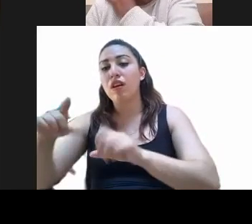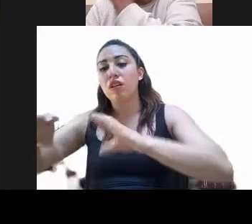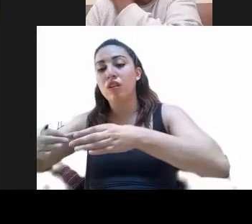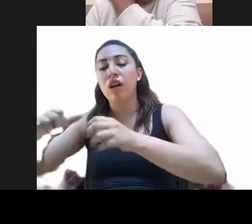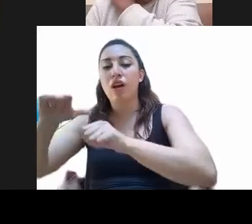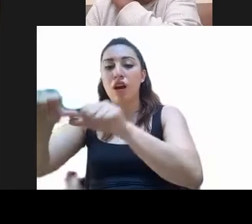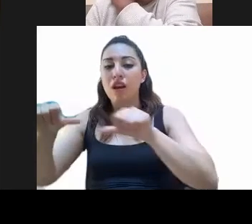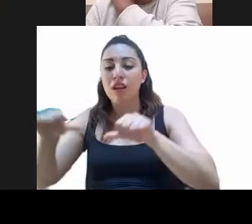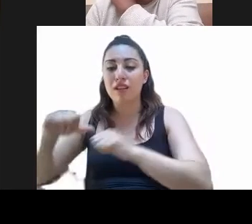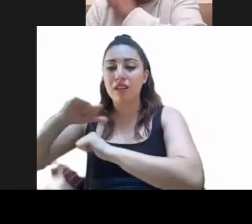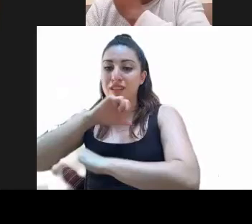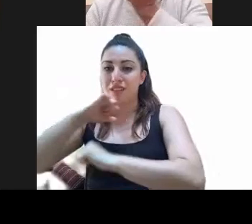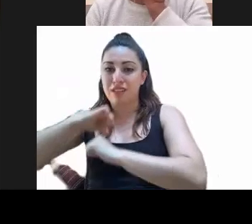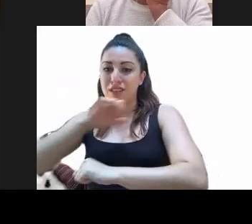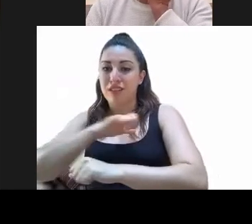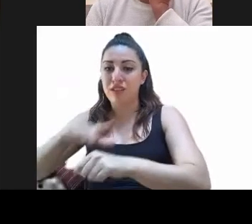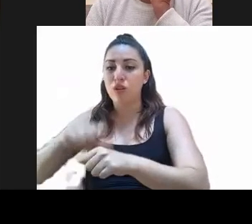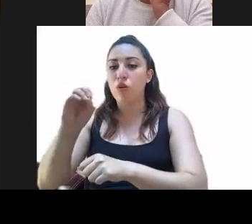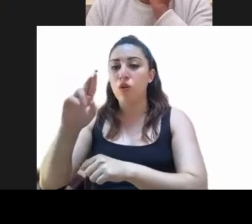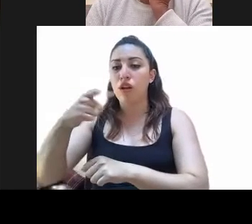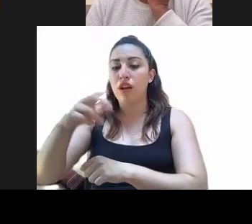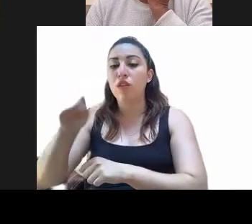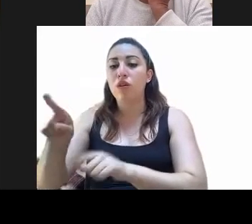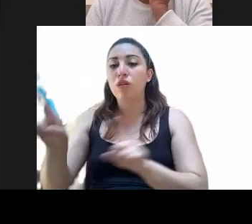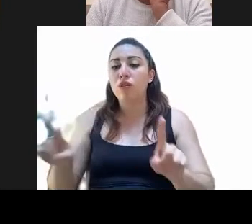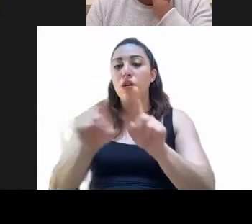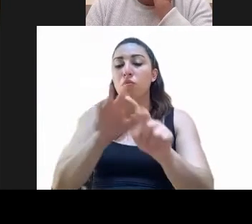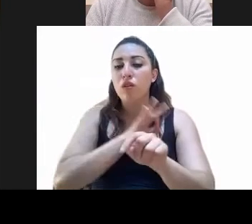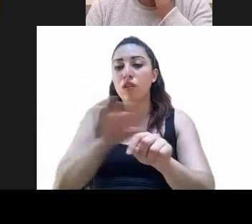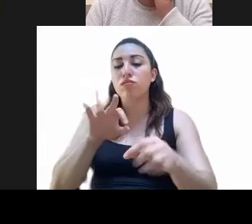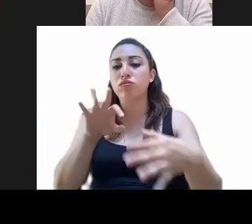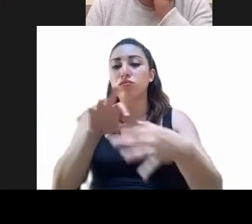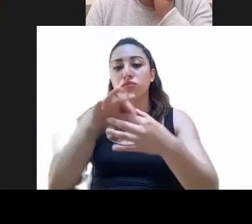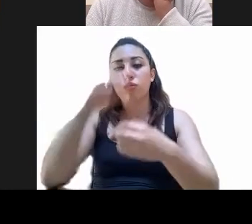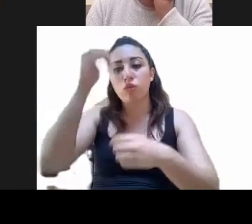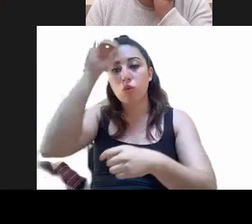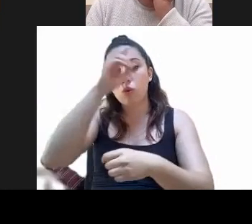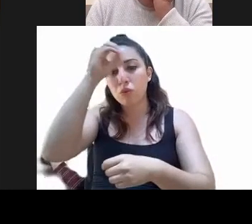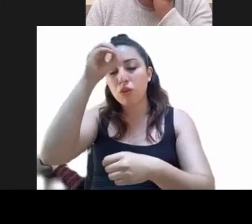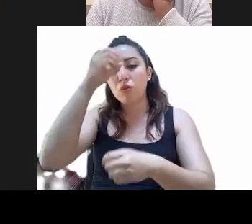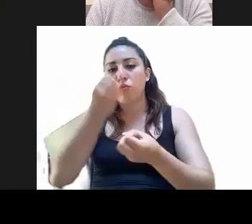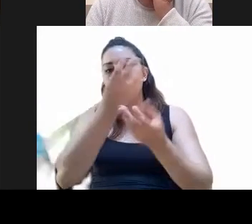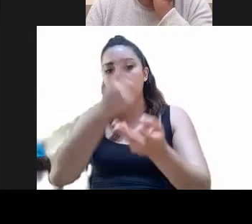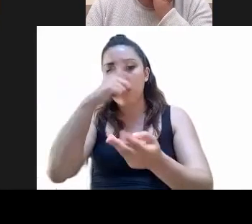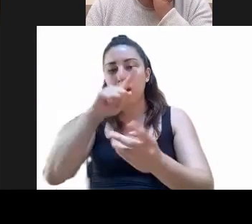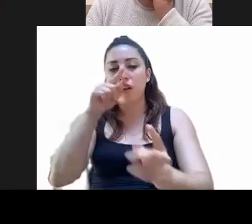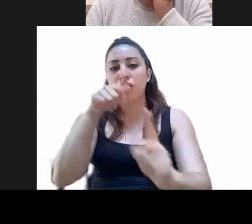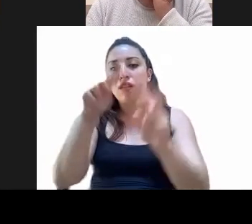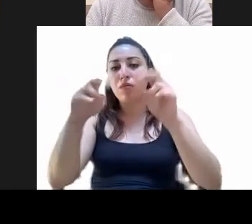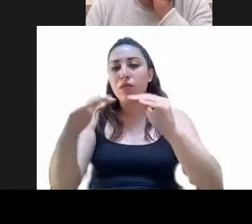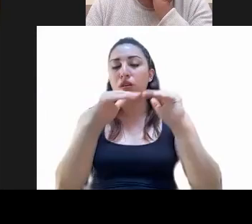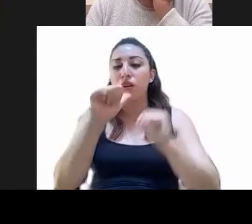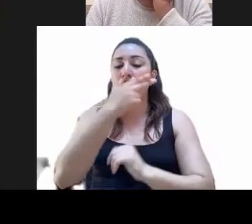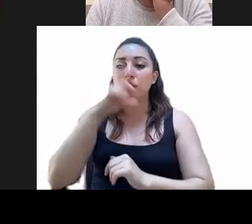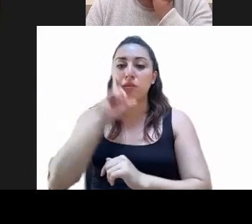en consideración sus opiniones y recomendaciones en materia de perspectiva de género al interior de dicho órgano consultivo. Definir lo que